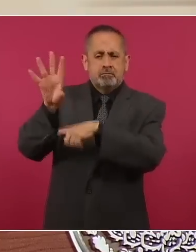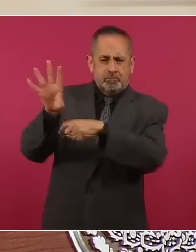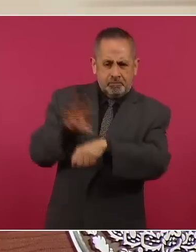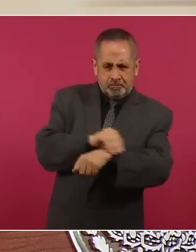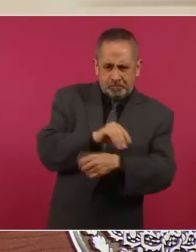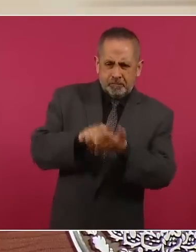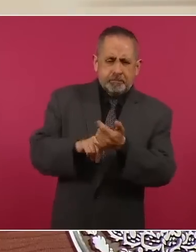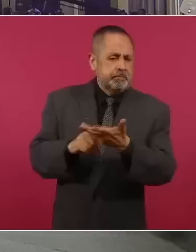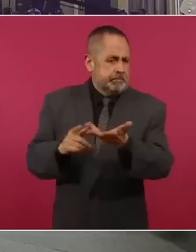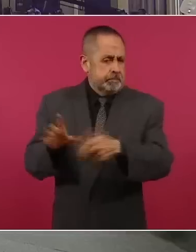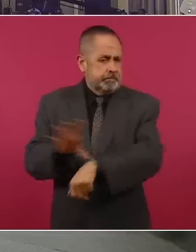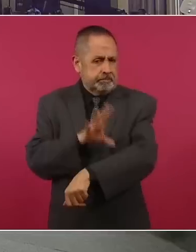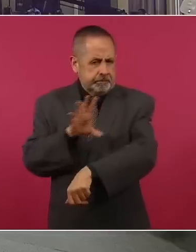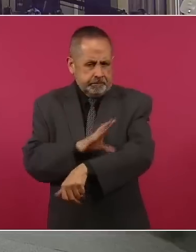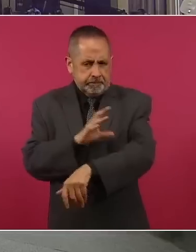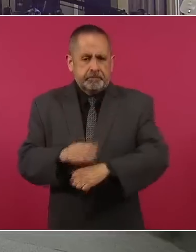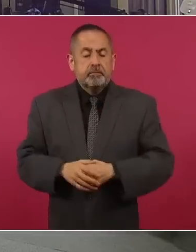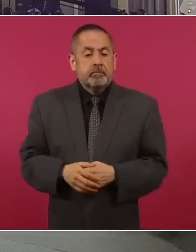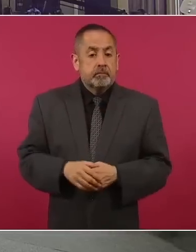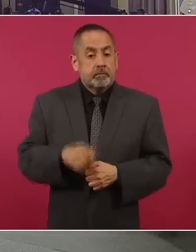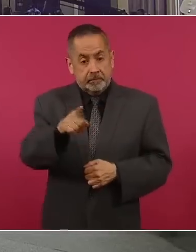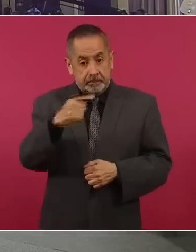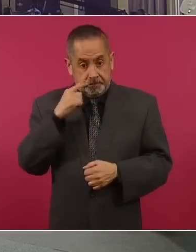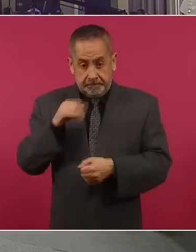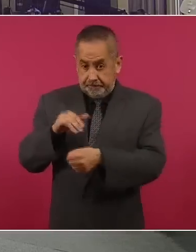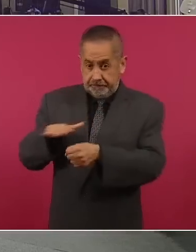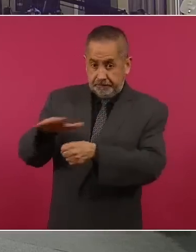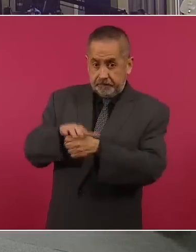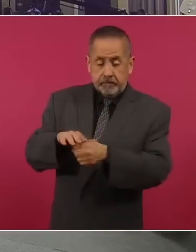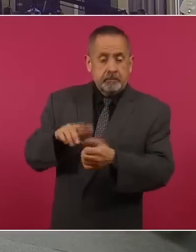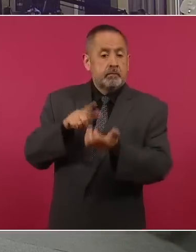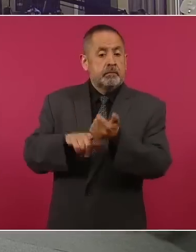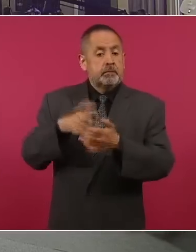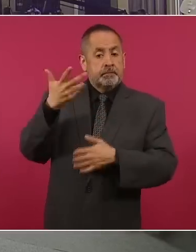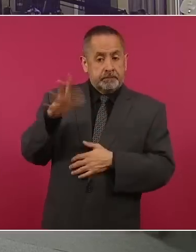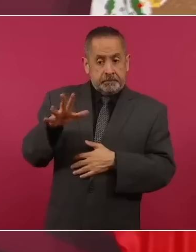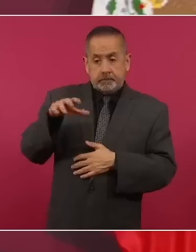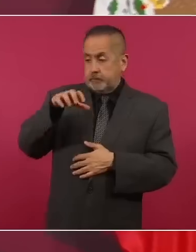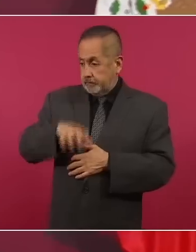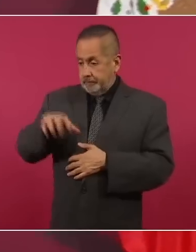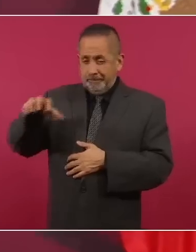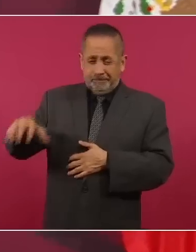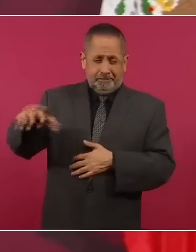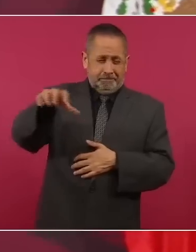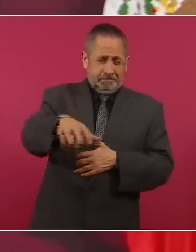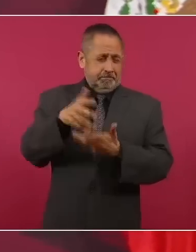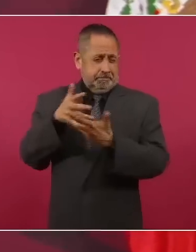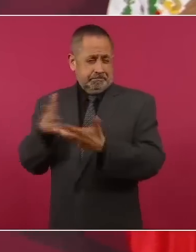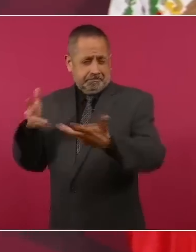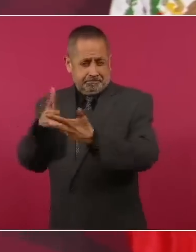los 10 parques del Istmo van a ser